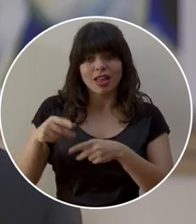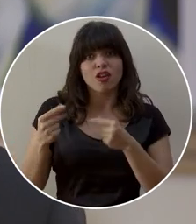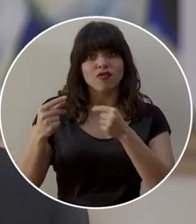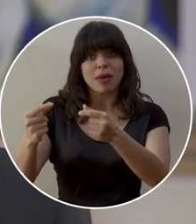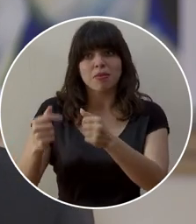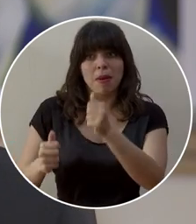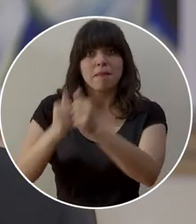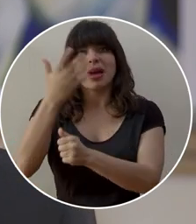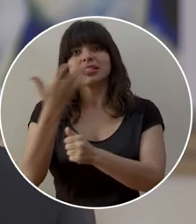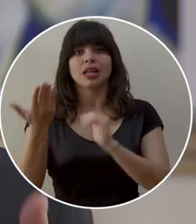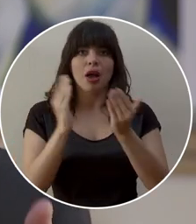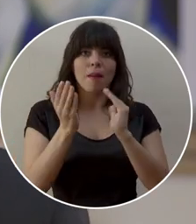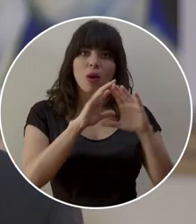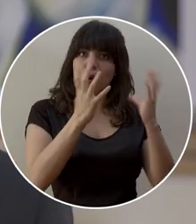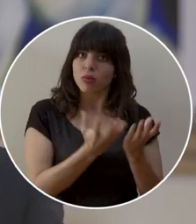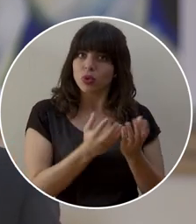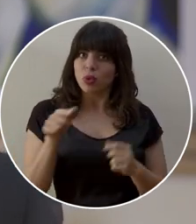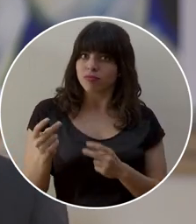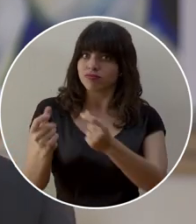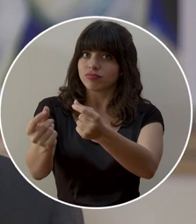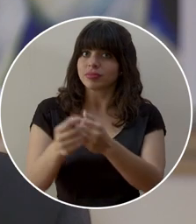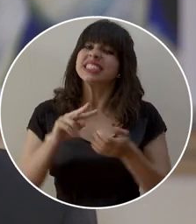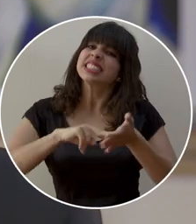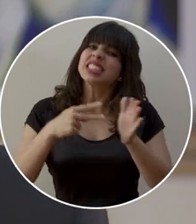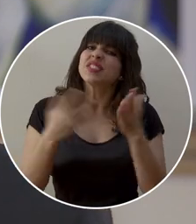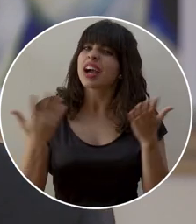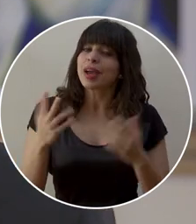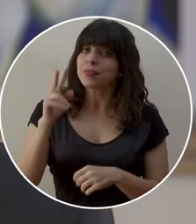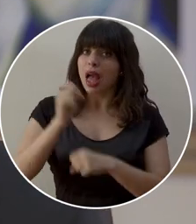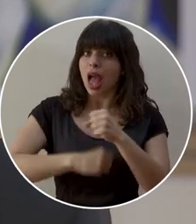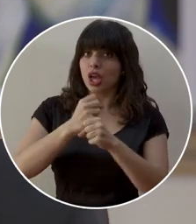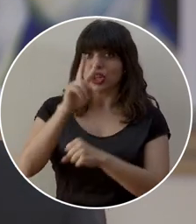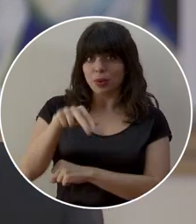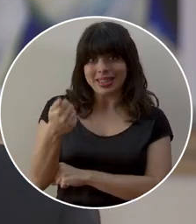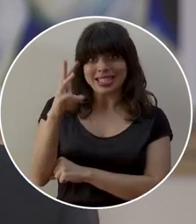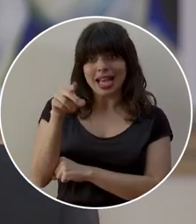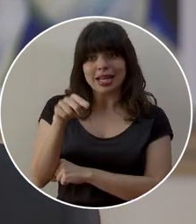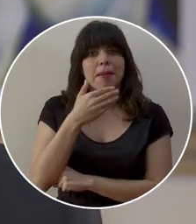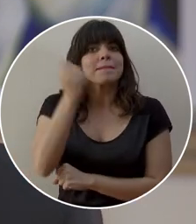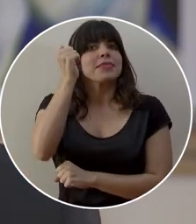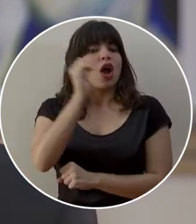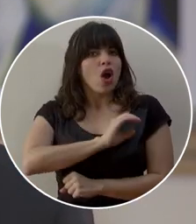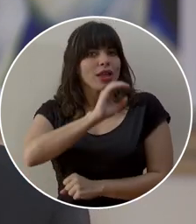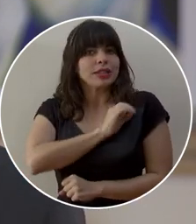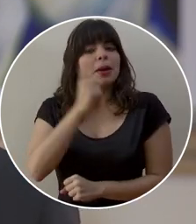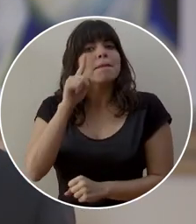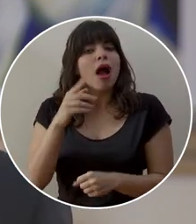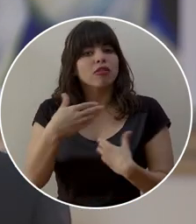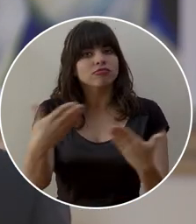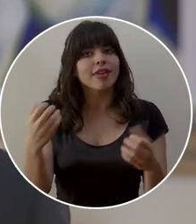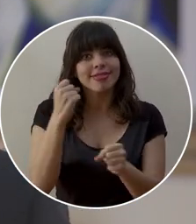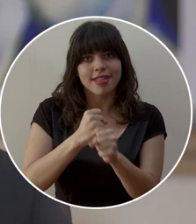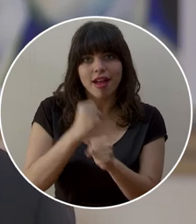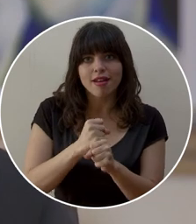para los años 2016 y 2017?